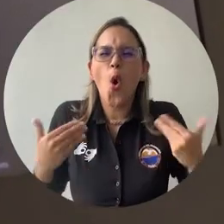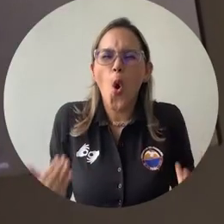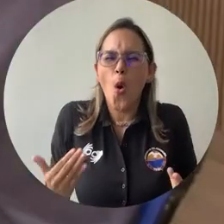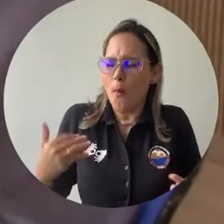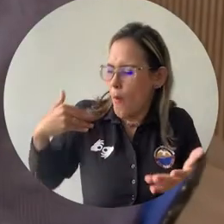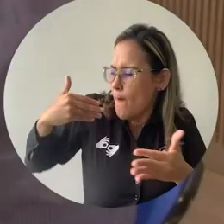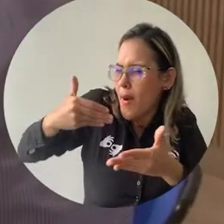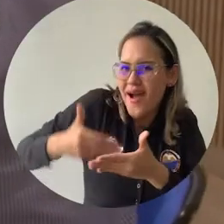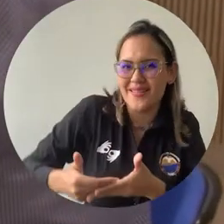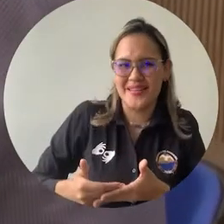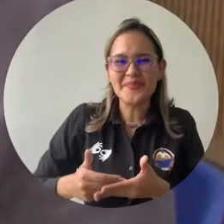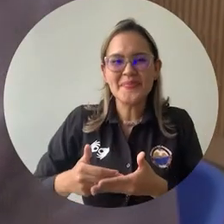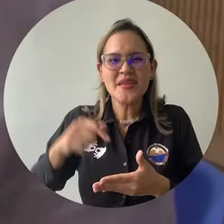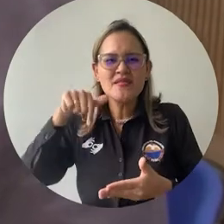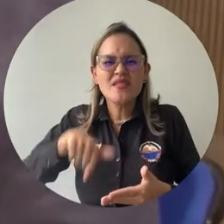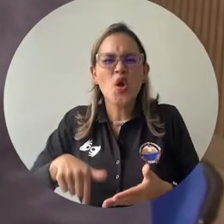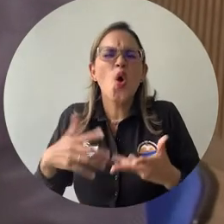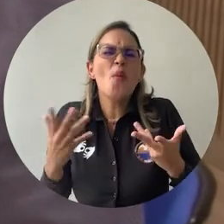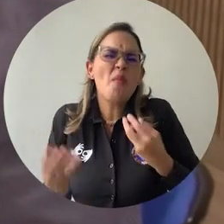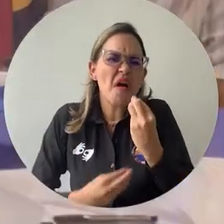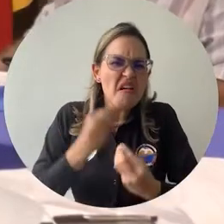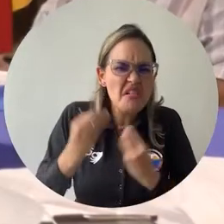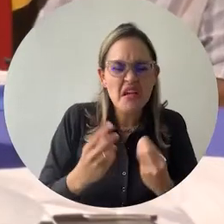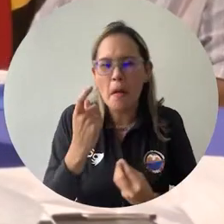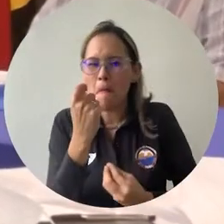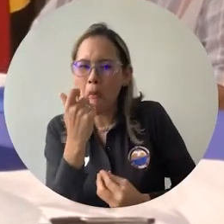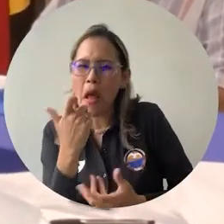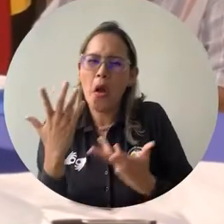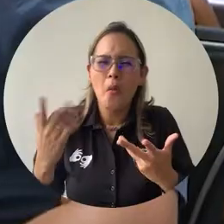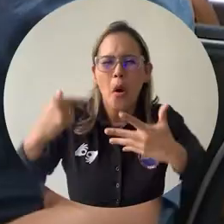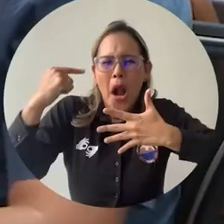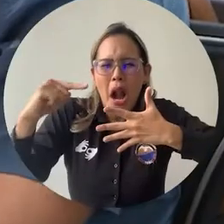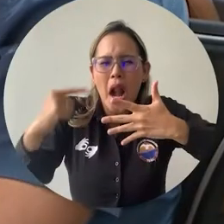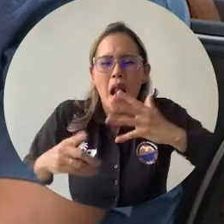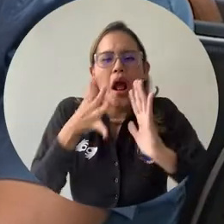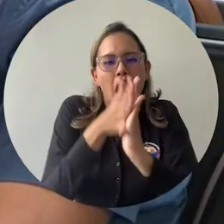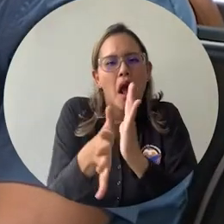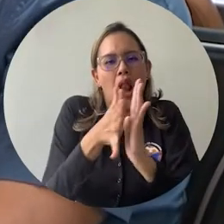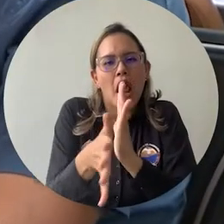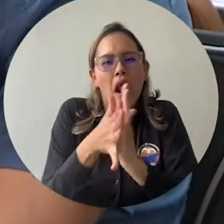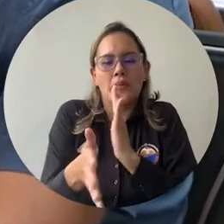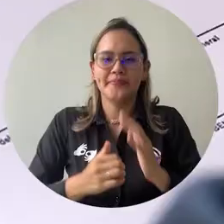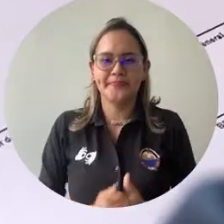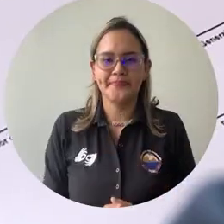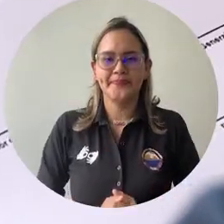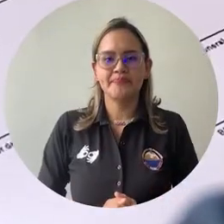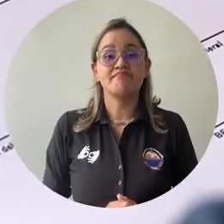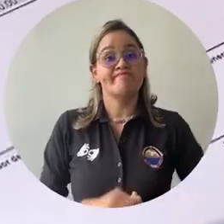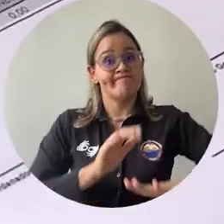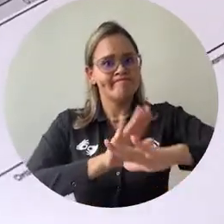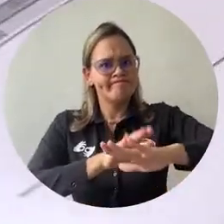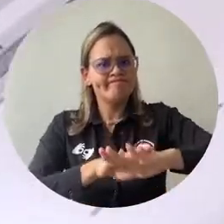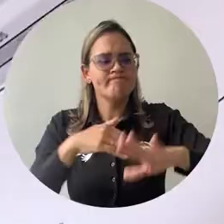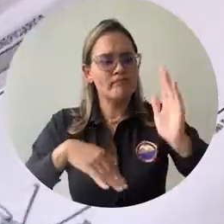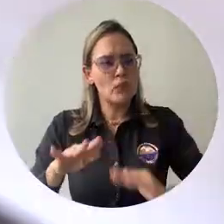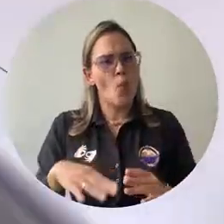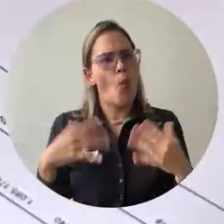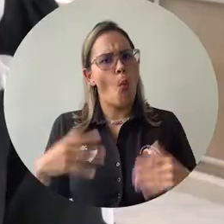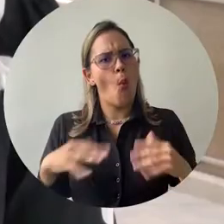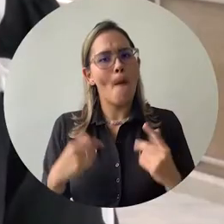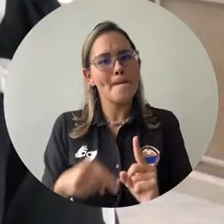vigencia, el cual evidenció el compromiso de la institución con el adecuado manejo de los recursos públicos. Nos llama mucho la atención